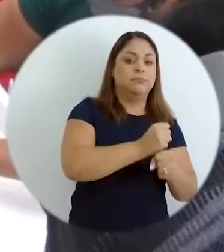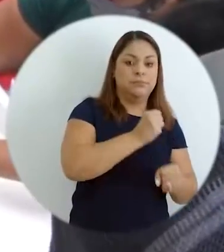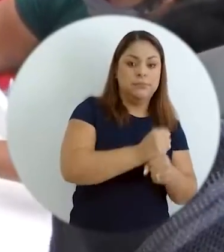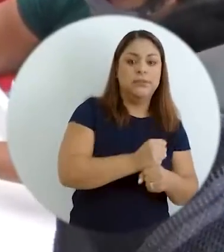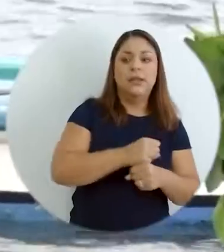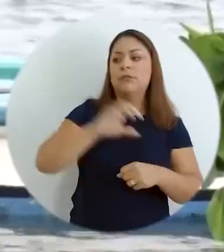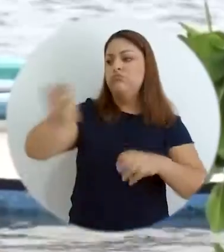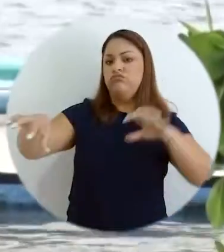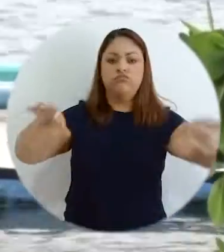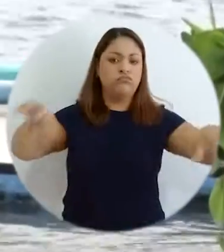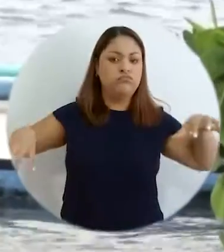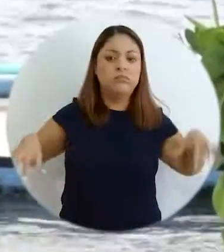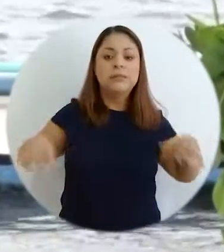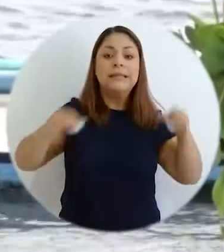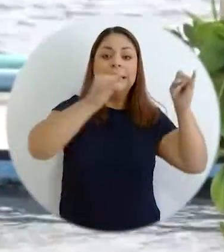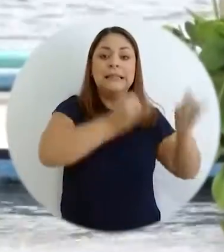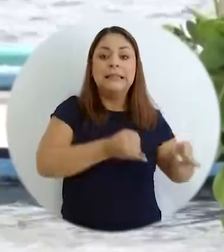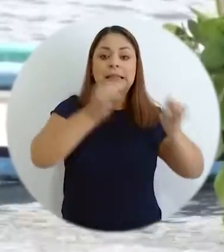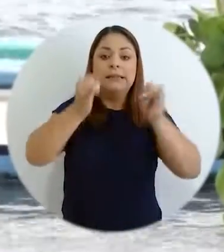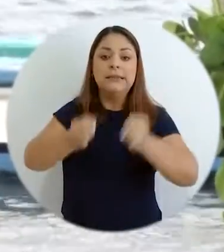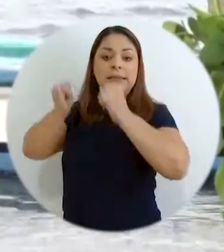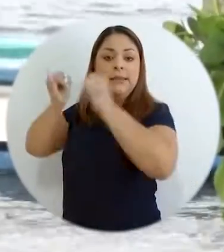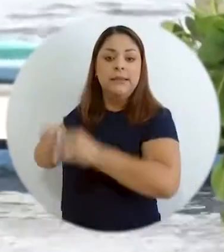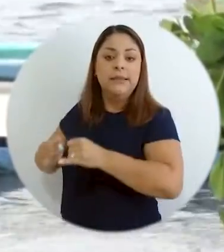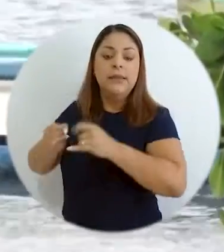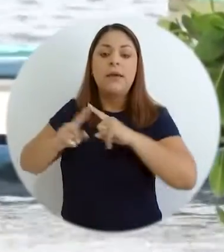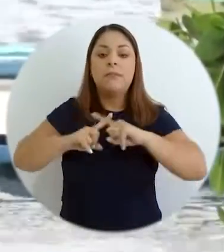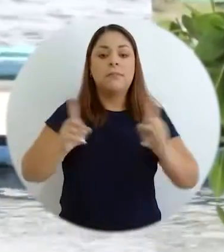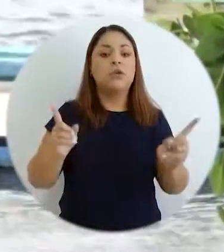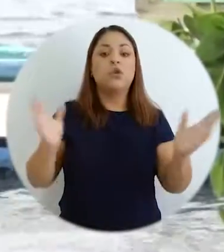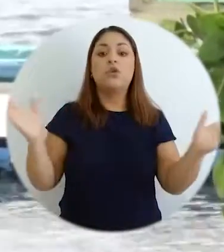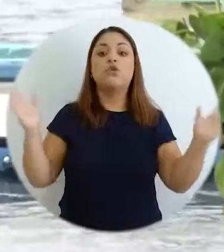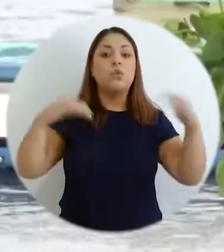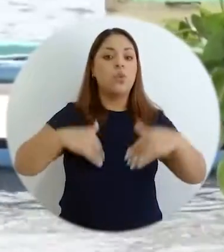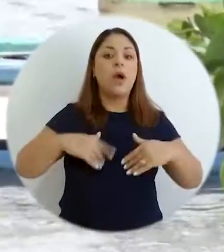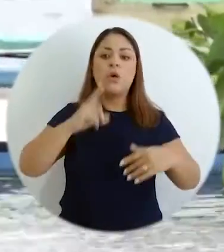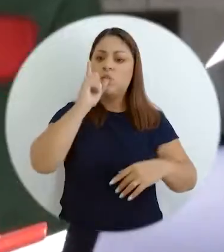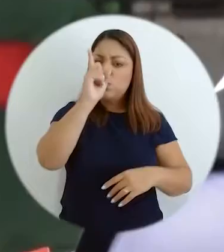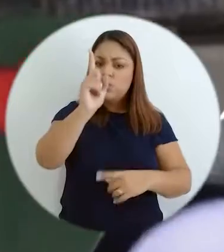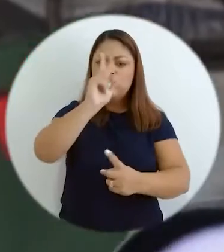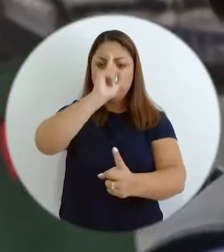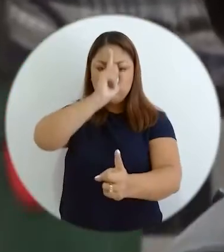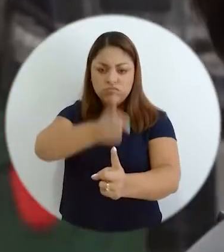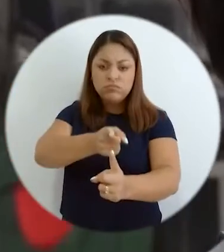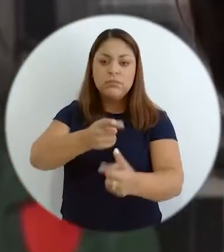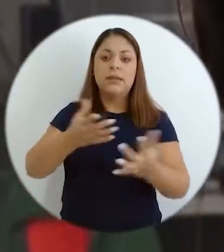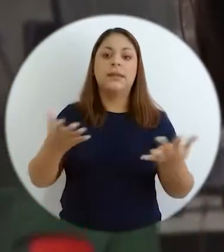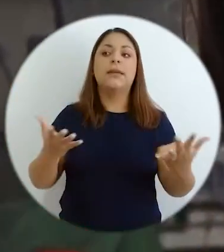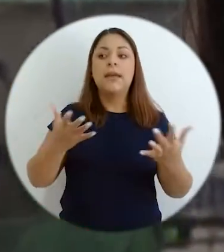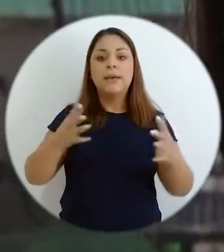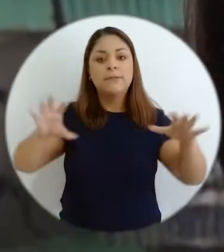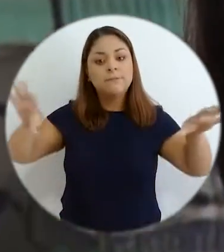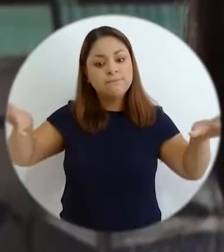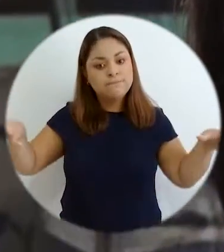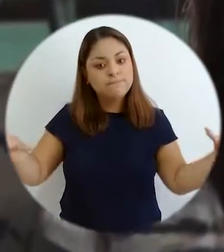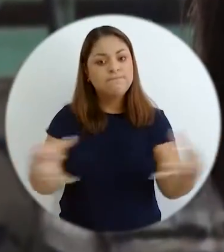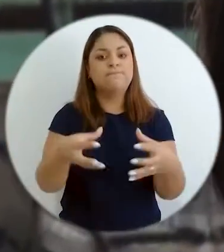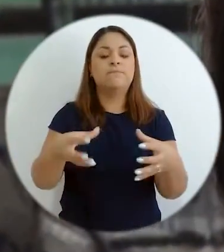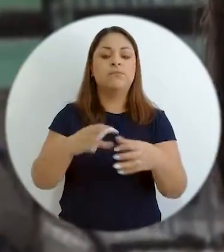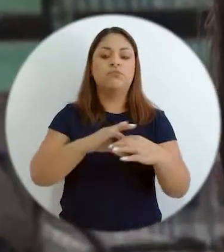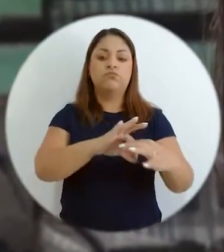otro, el INEH hace otro trabajo, todos hacen trabajos individuales, pero no existe un elemento común que